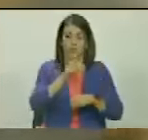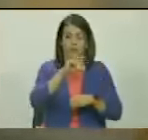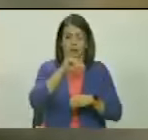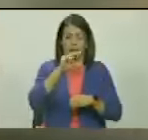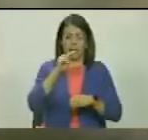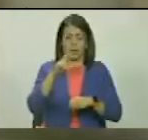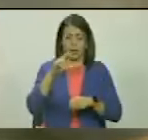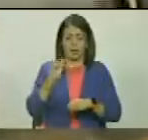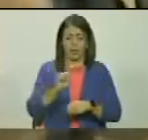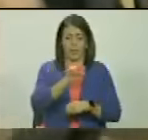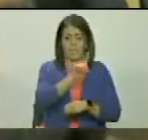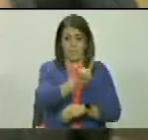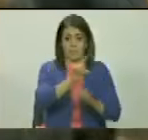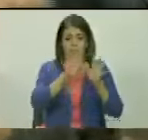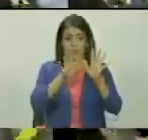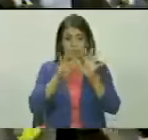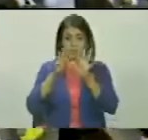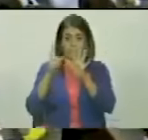1966